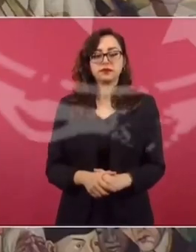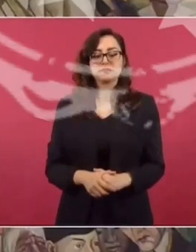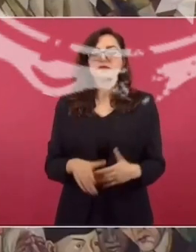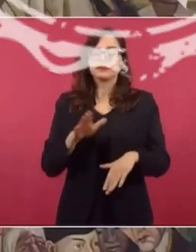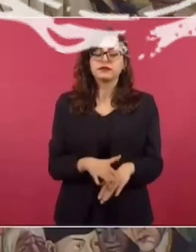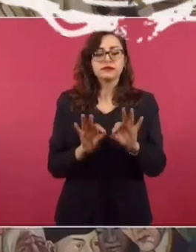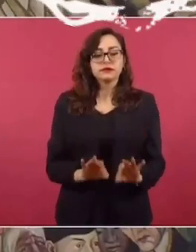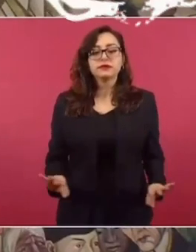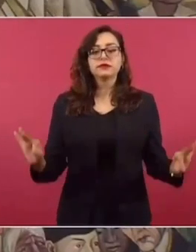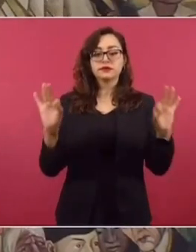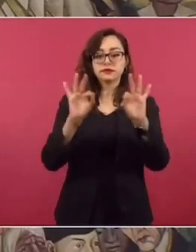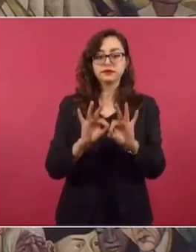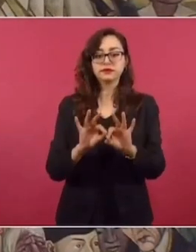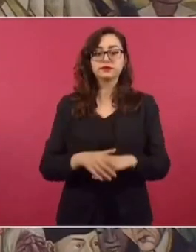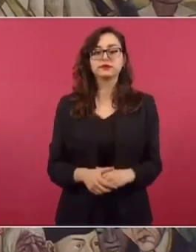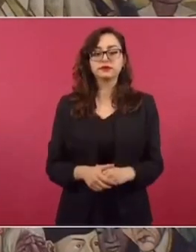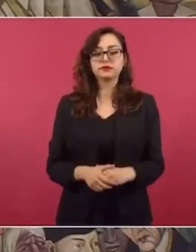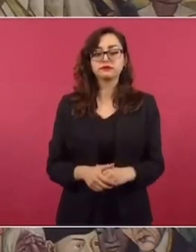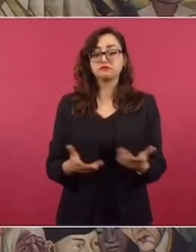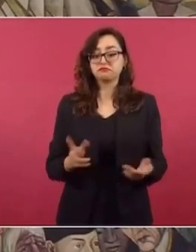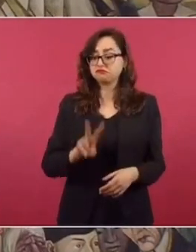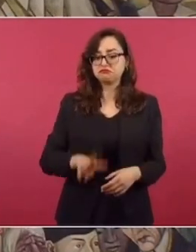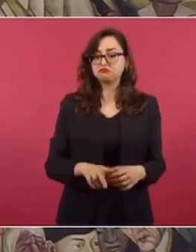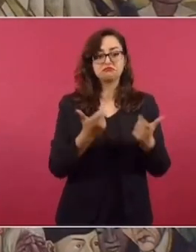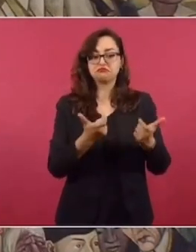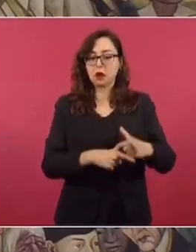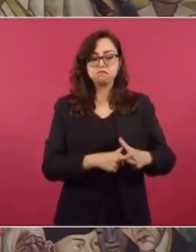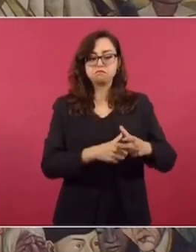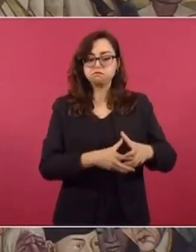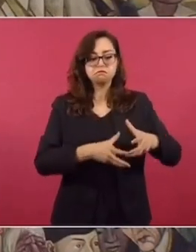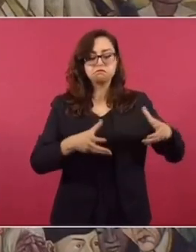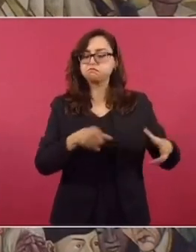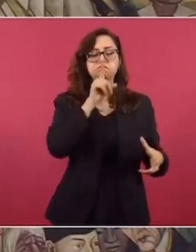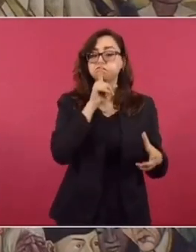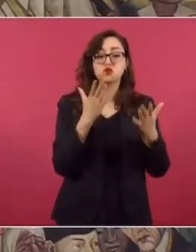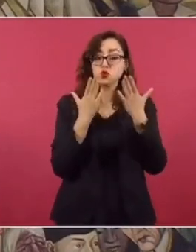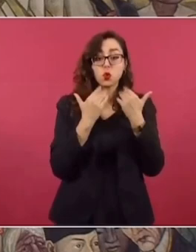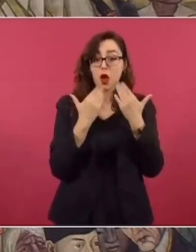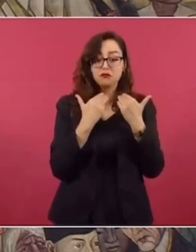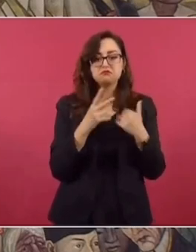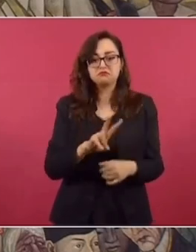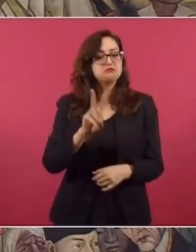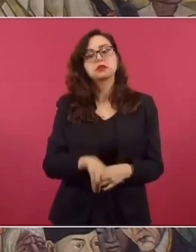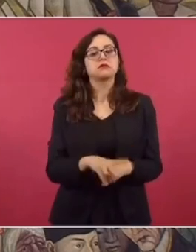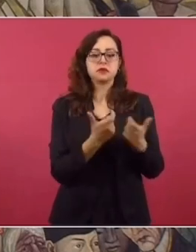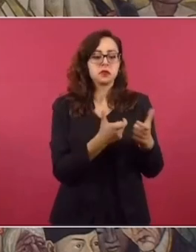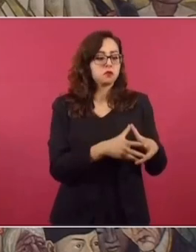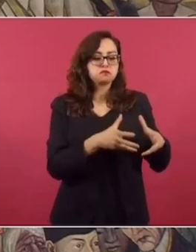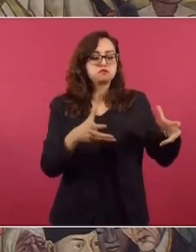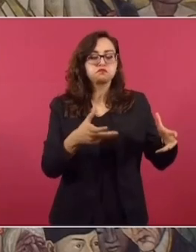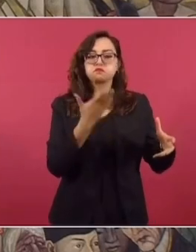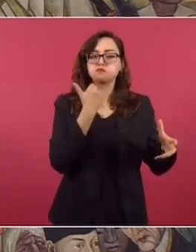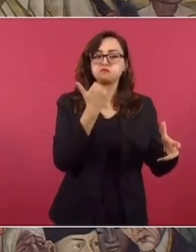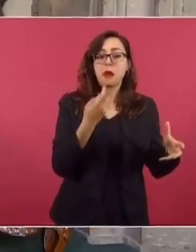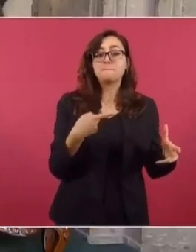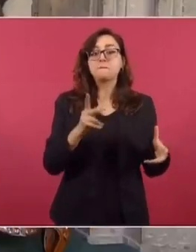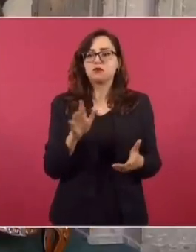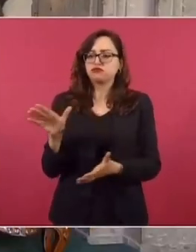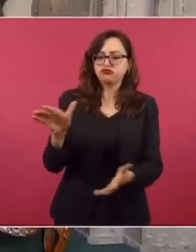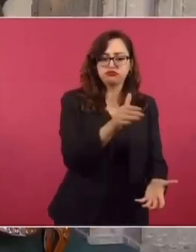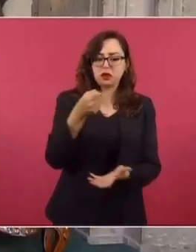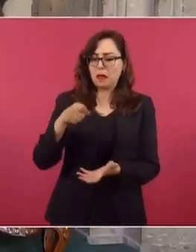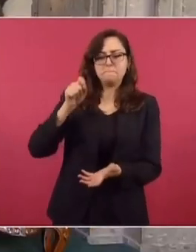Y lo más importante, es que sin crecimiento, según el indicador macroeconómico, pero con una mejor distribución del ingreso,